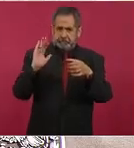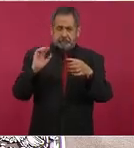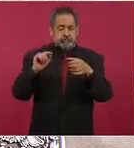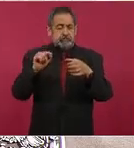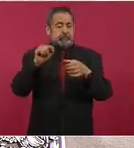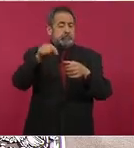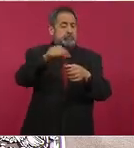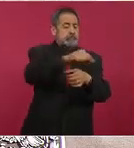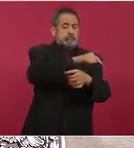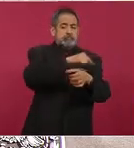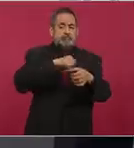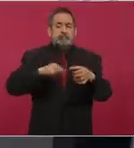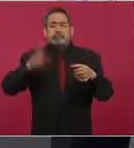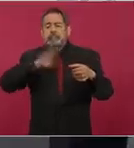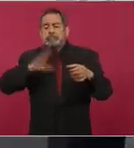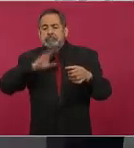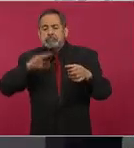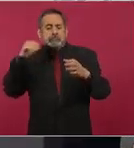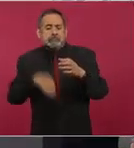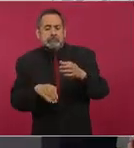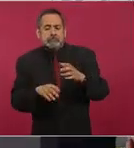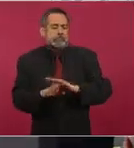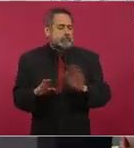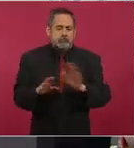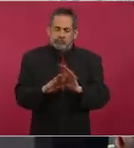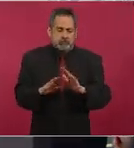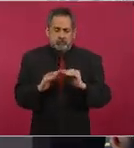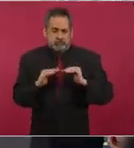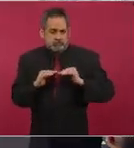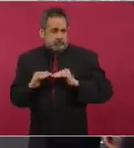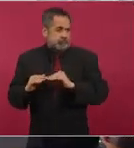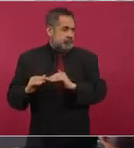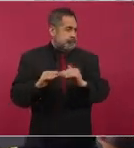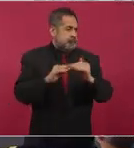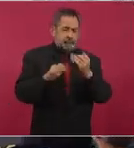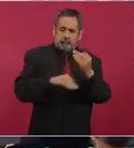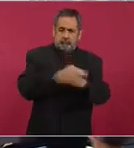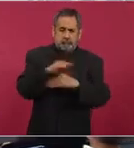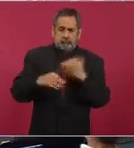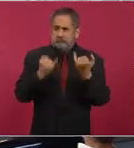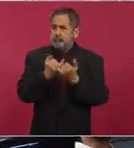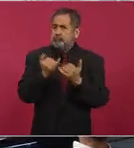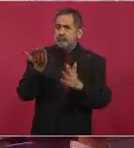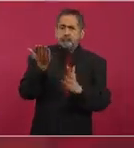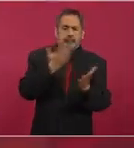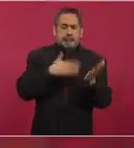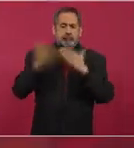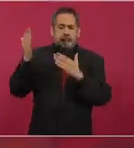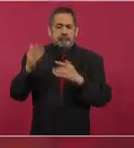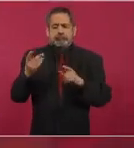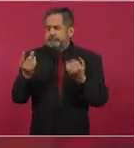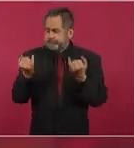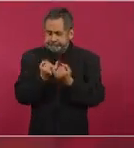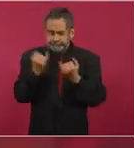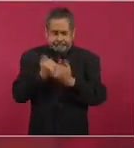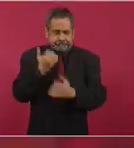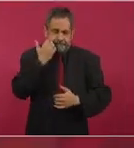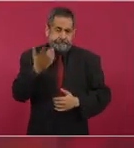Es un desarrollo horizontal para todos y eso es lo que estamos logrando.